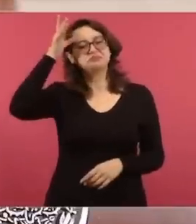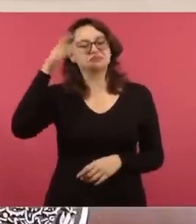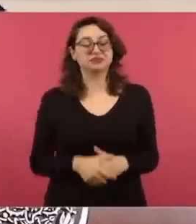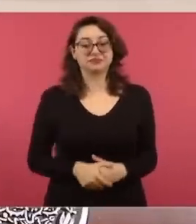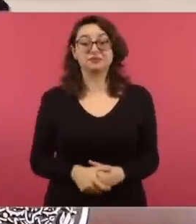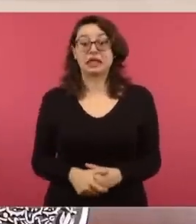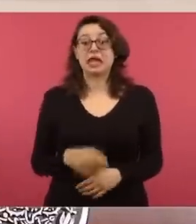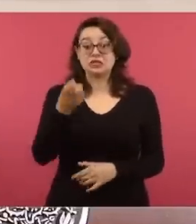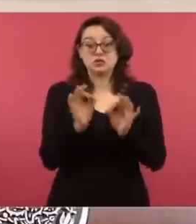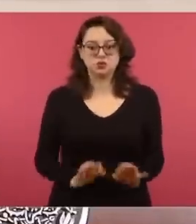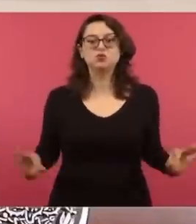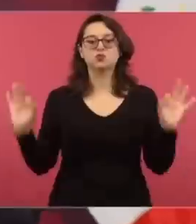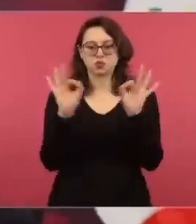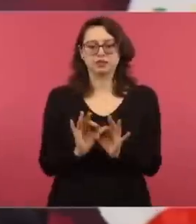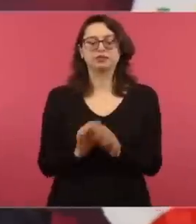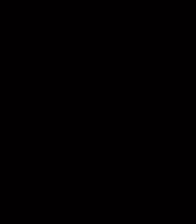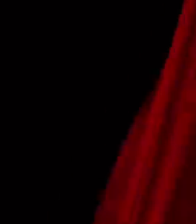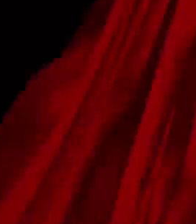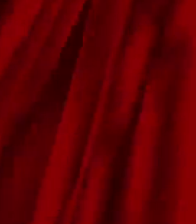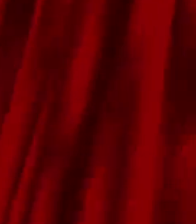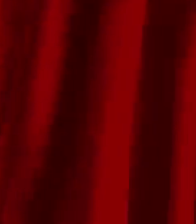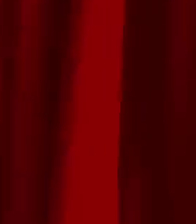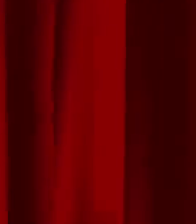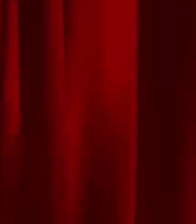Y eso va a ser una gran contribución.